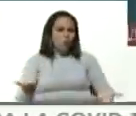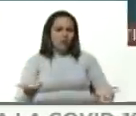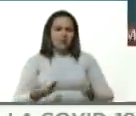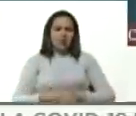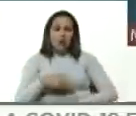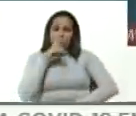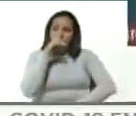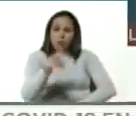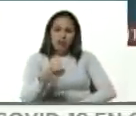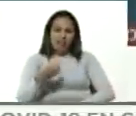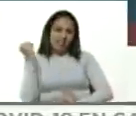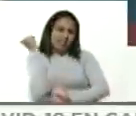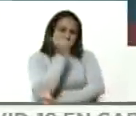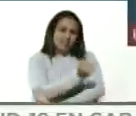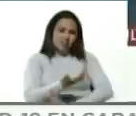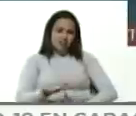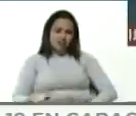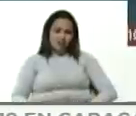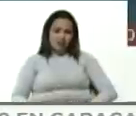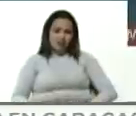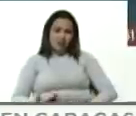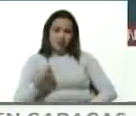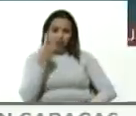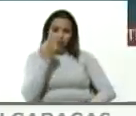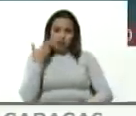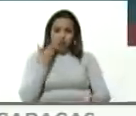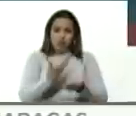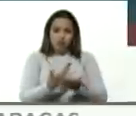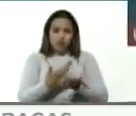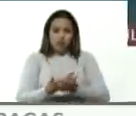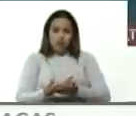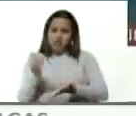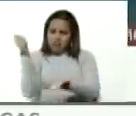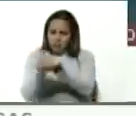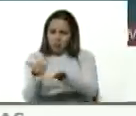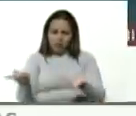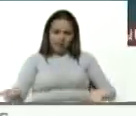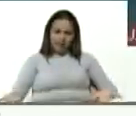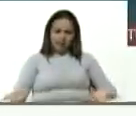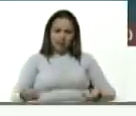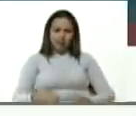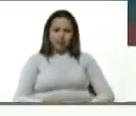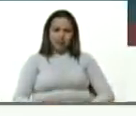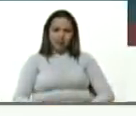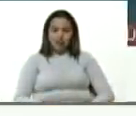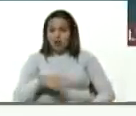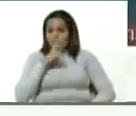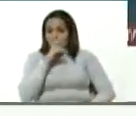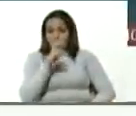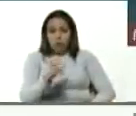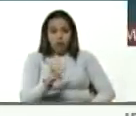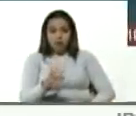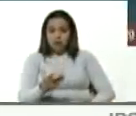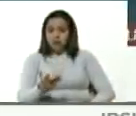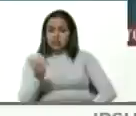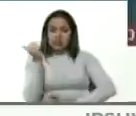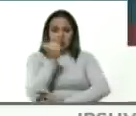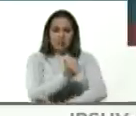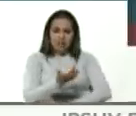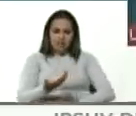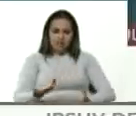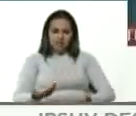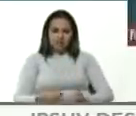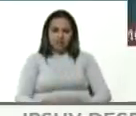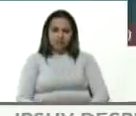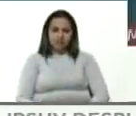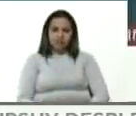perverso, es criminal, la sola propuesta. Y si llegan a aprobarlo, bueno, ese perverso, descabellado y criminal le quedará